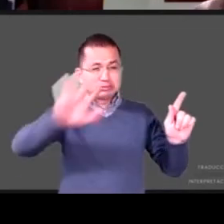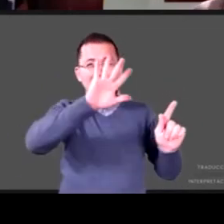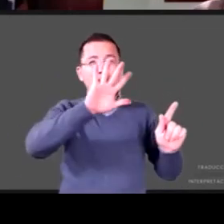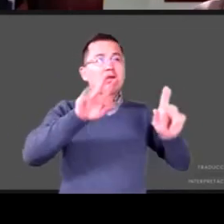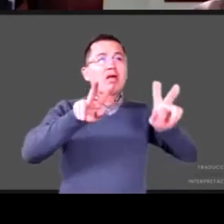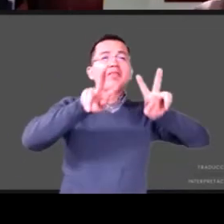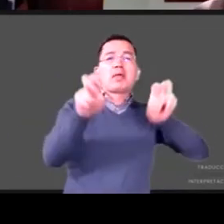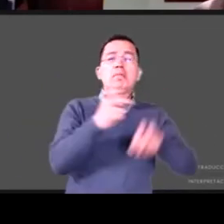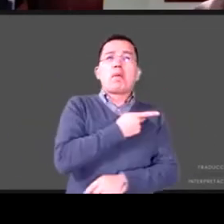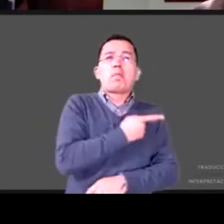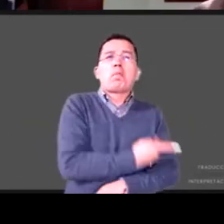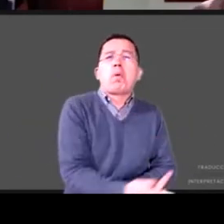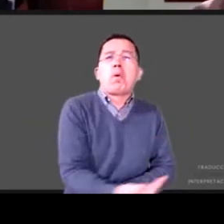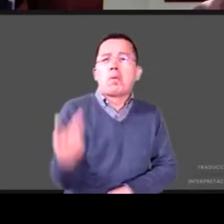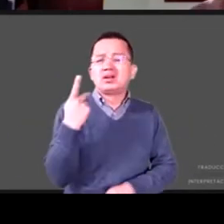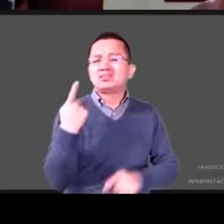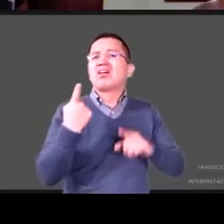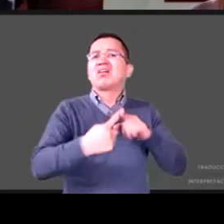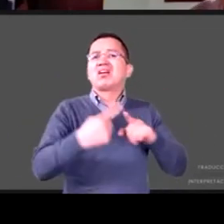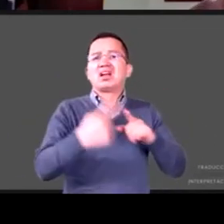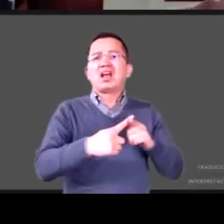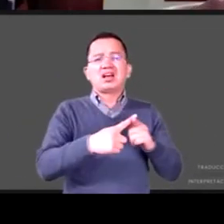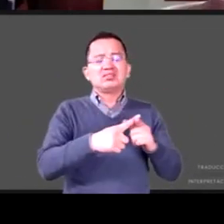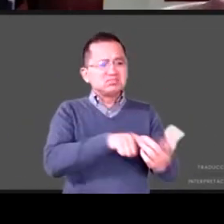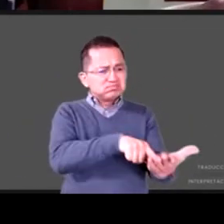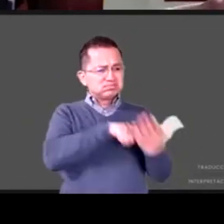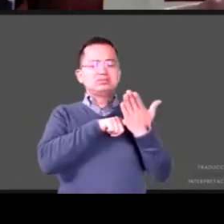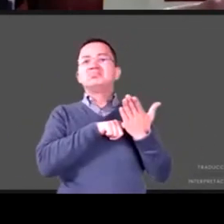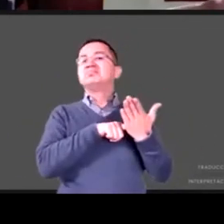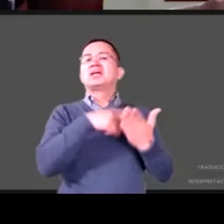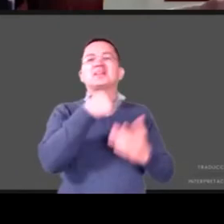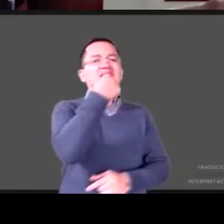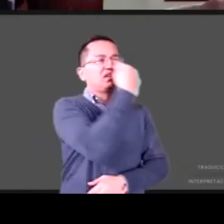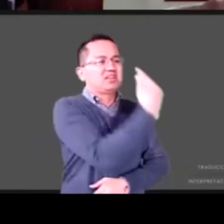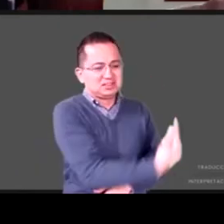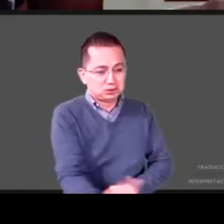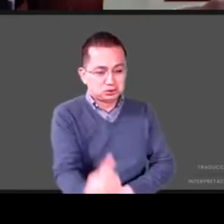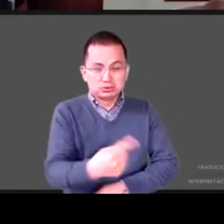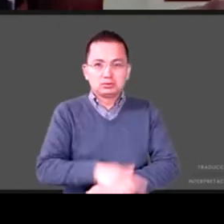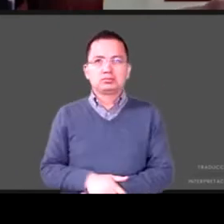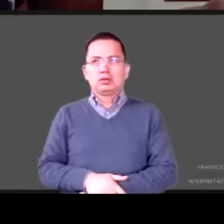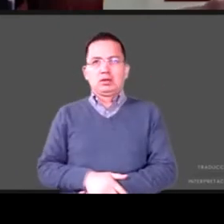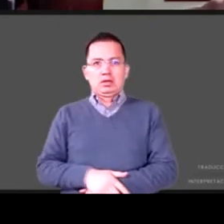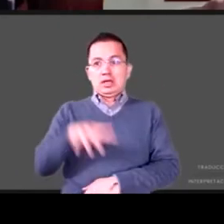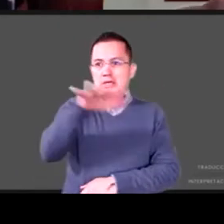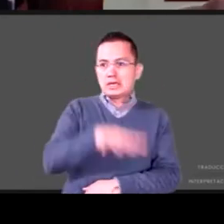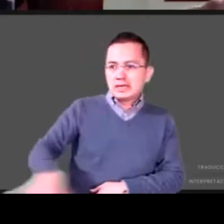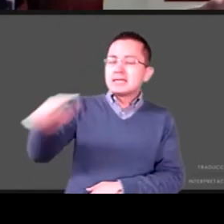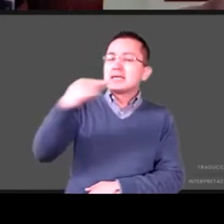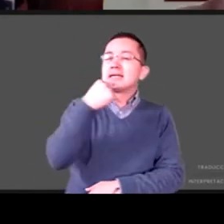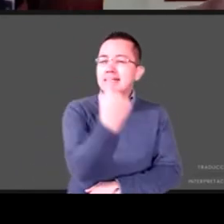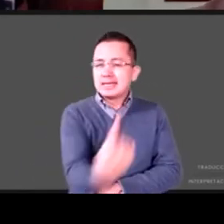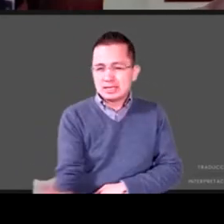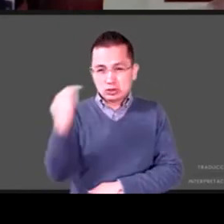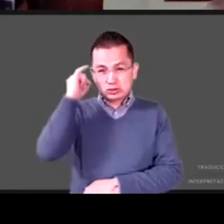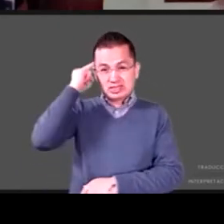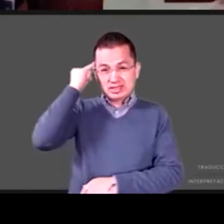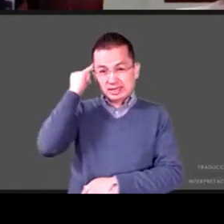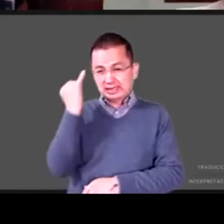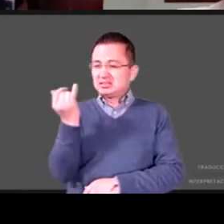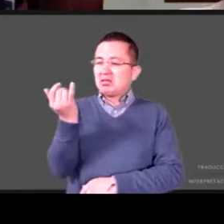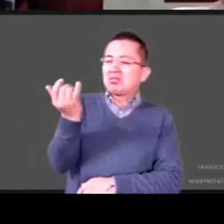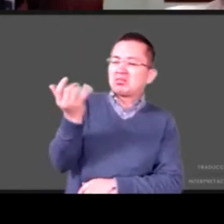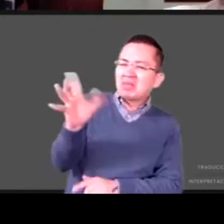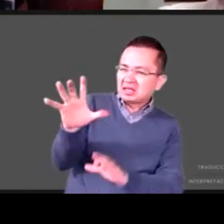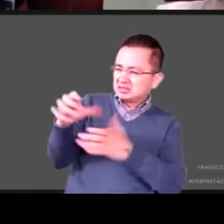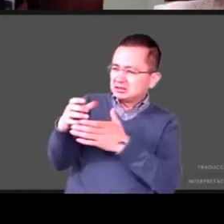dimensión que implica saber que 8 de cada 10 niños indígenas son pobres con algo que sabemos muy bien todos los que trabajamos estos temas